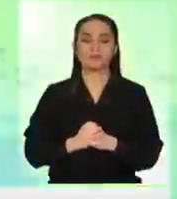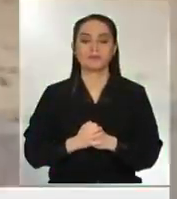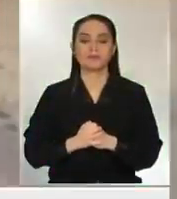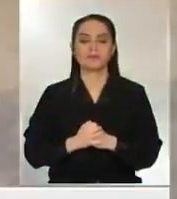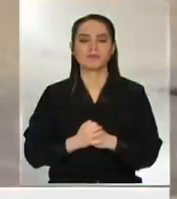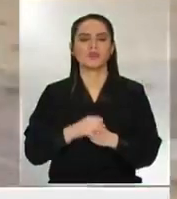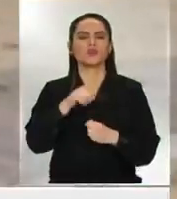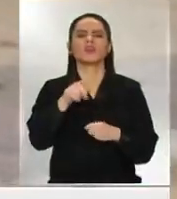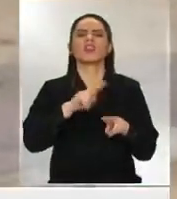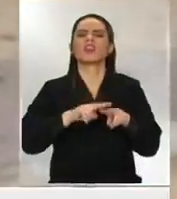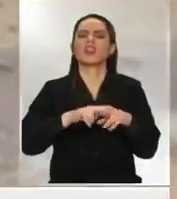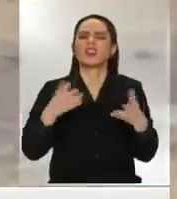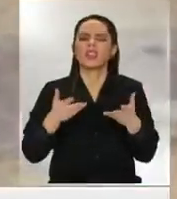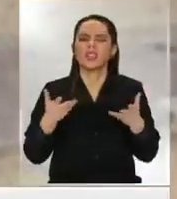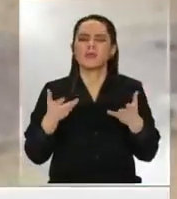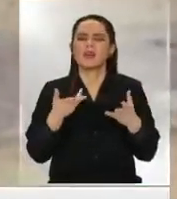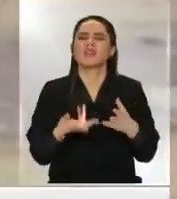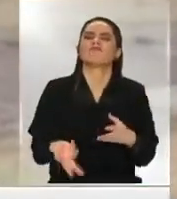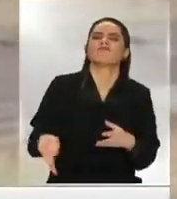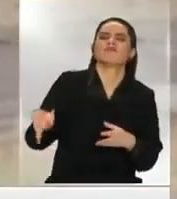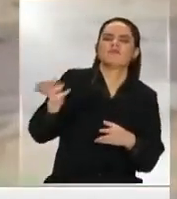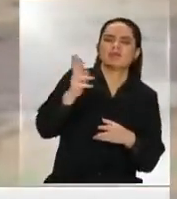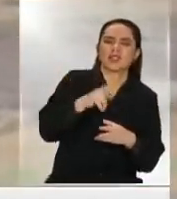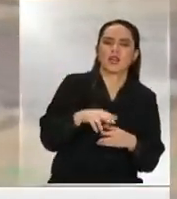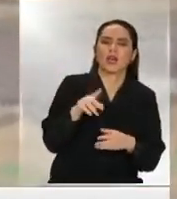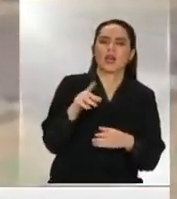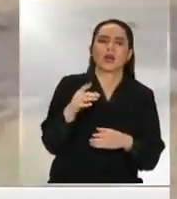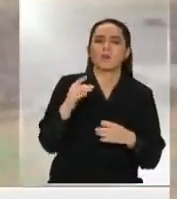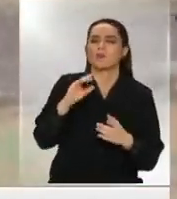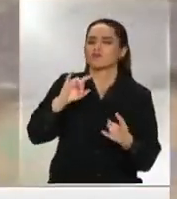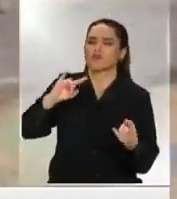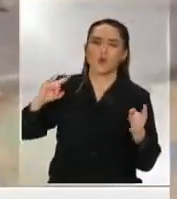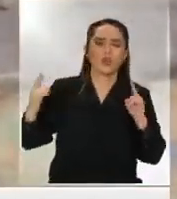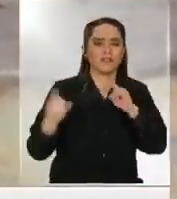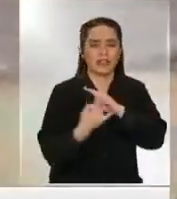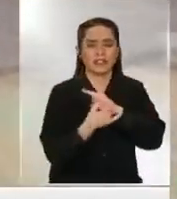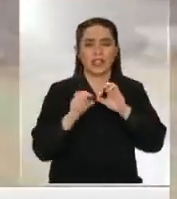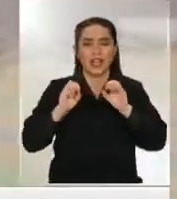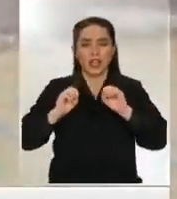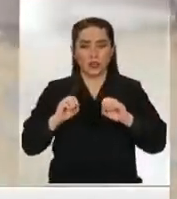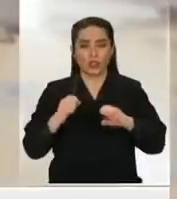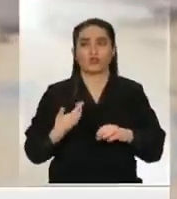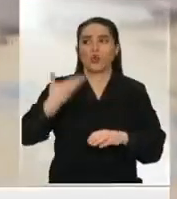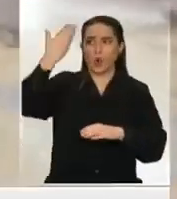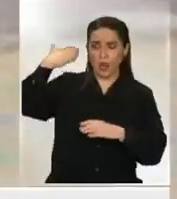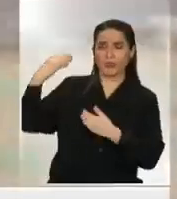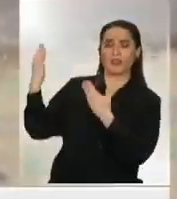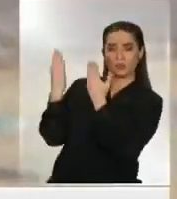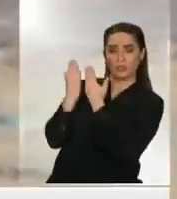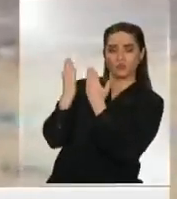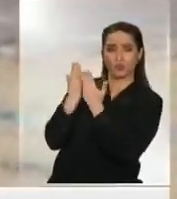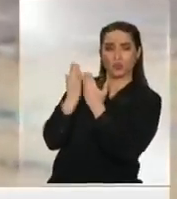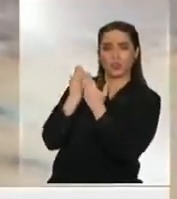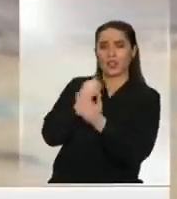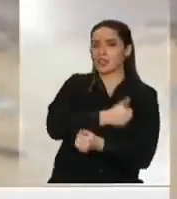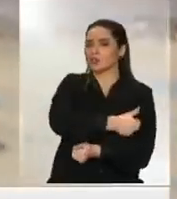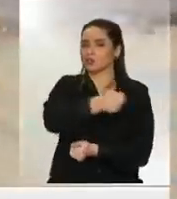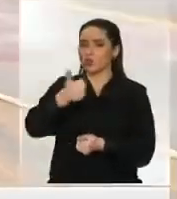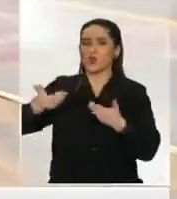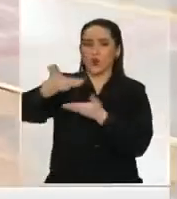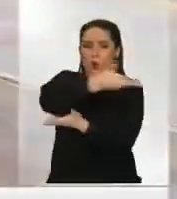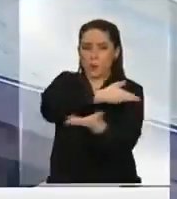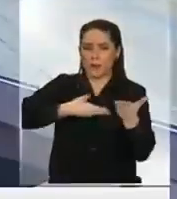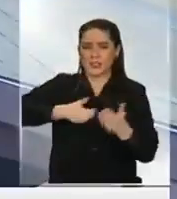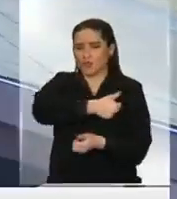¿Qué haría usted para poder volver a la universalidad de la educación en la que yo me informé en que todos compartíamos